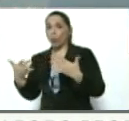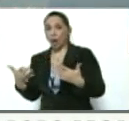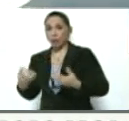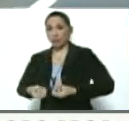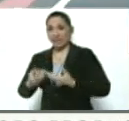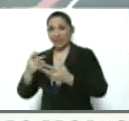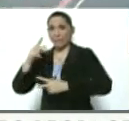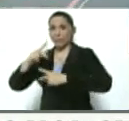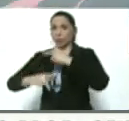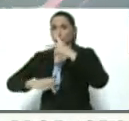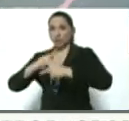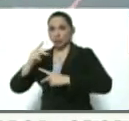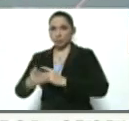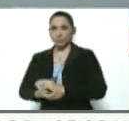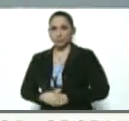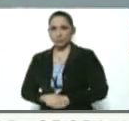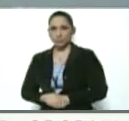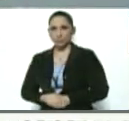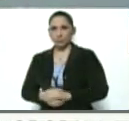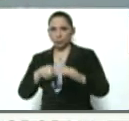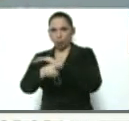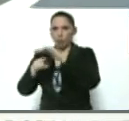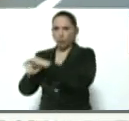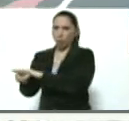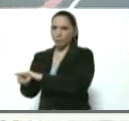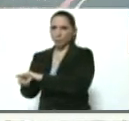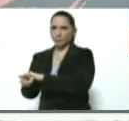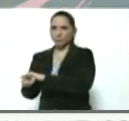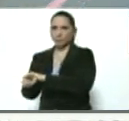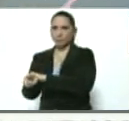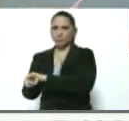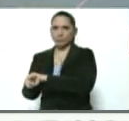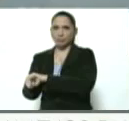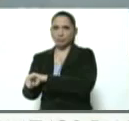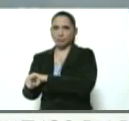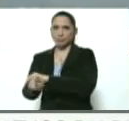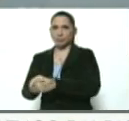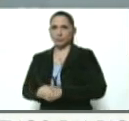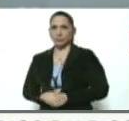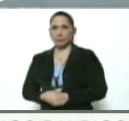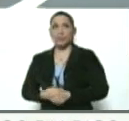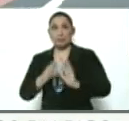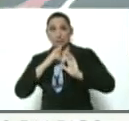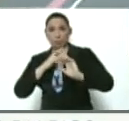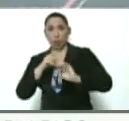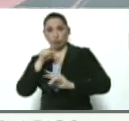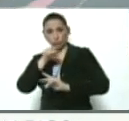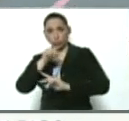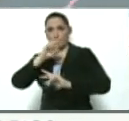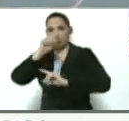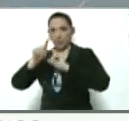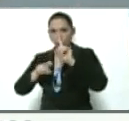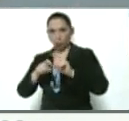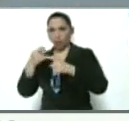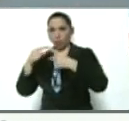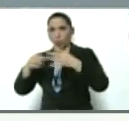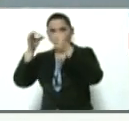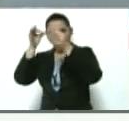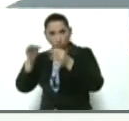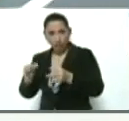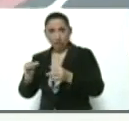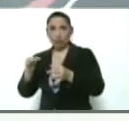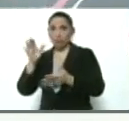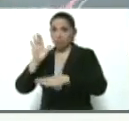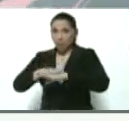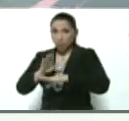ese proceso de incursión, le respondo a su pregunta con una cosa muy concreta, muy real.